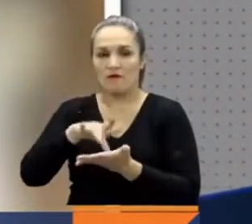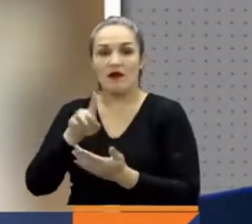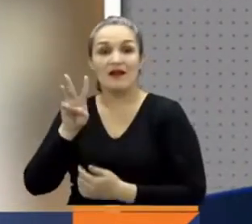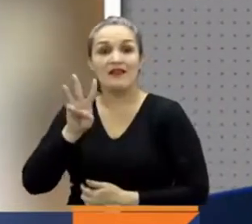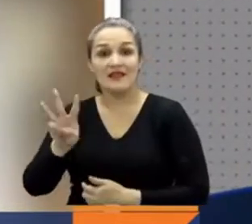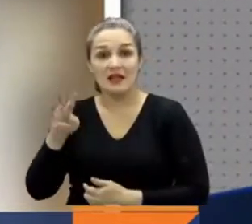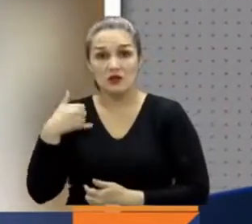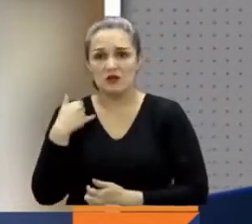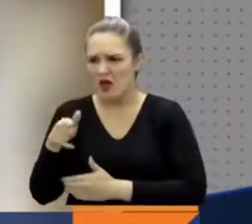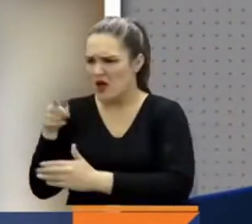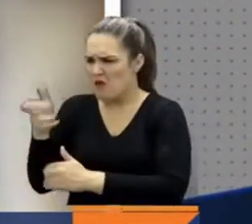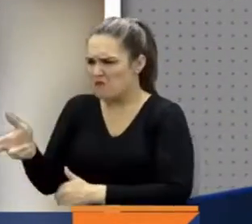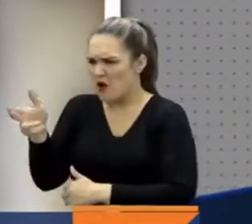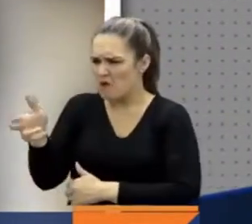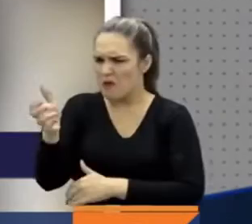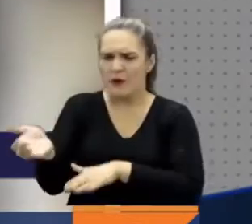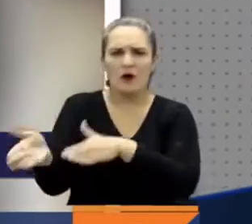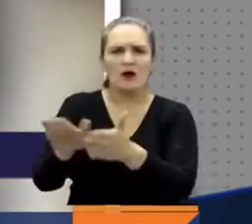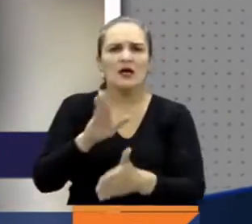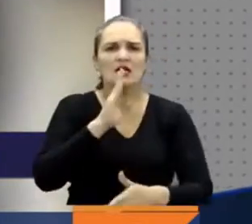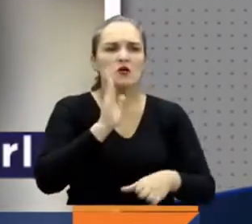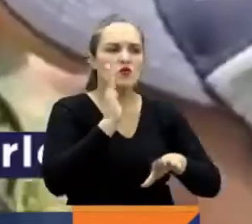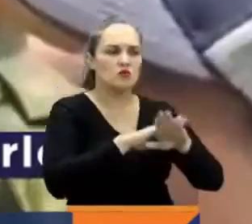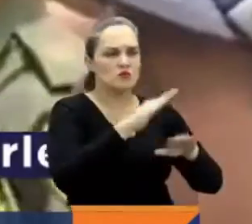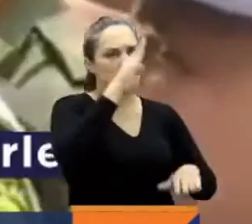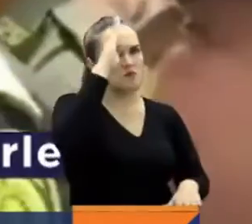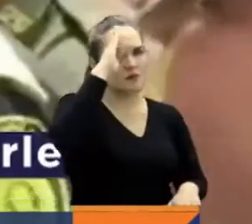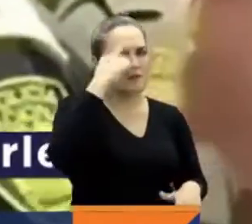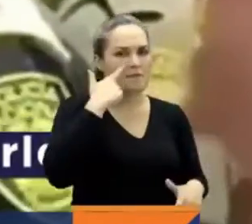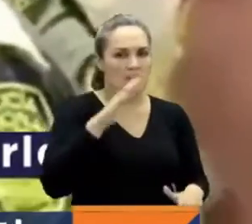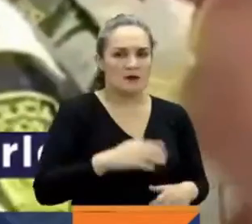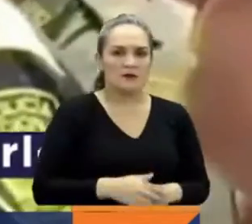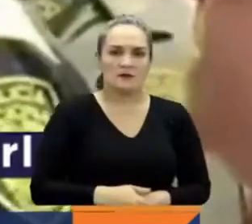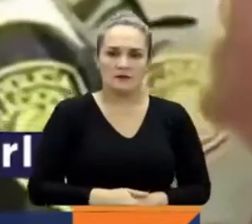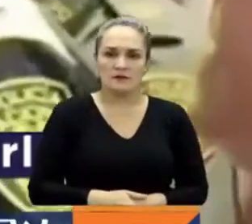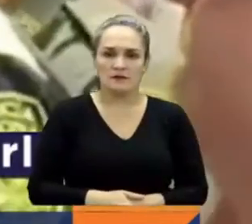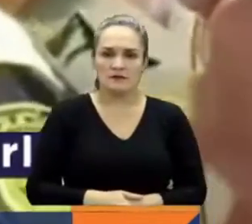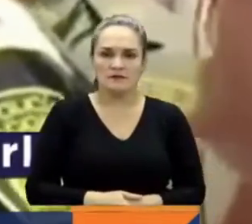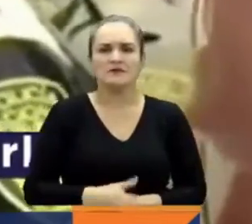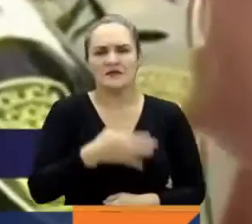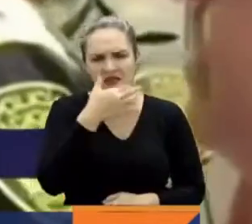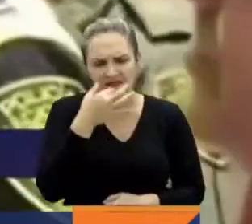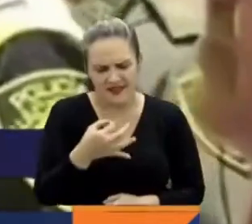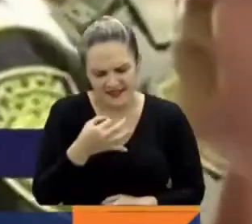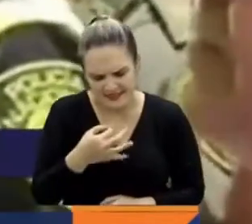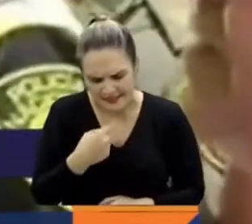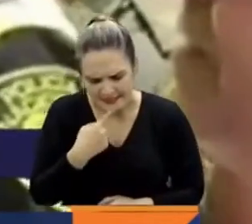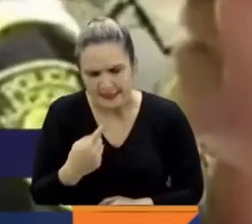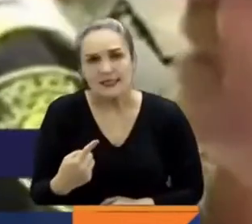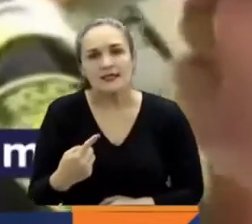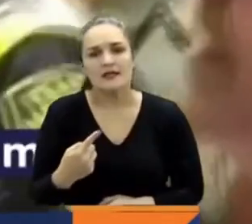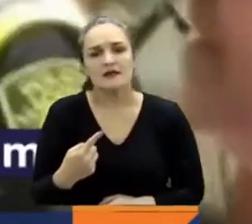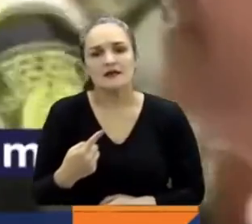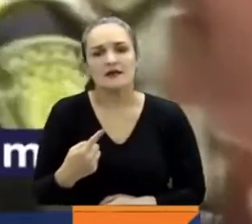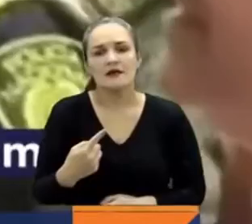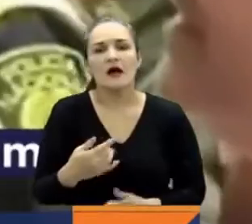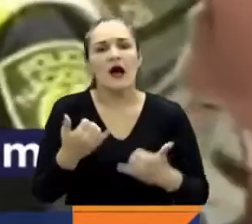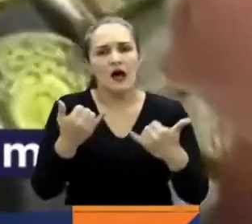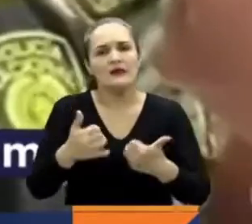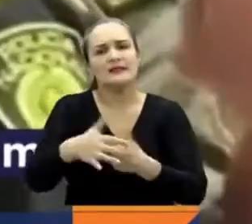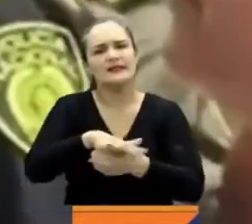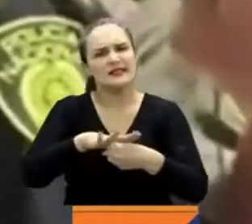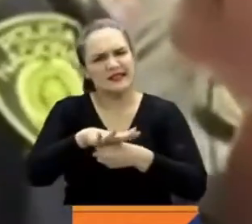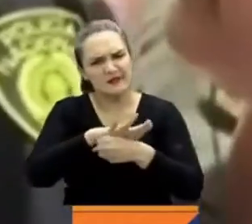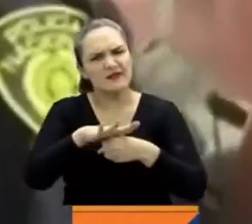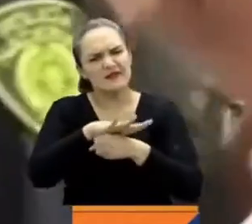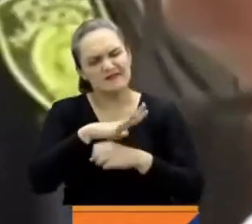asesinados por uniformados de la institución. Estamos con la cabeza de humildad para decirle a ustedes que es una situación que,